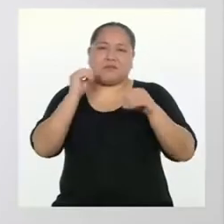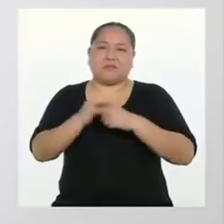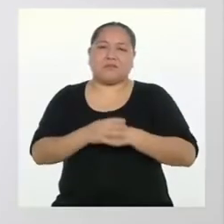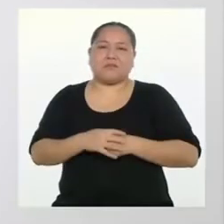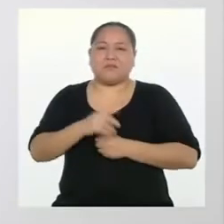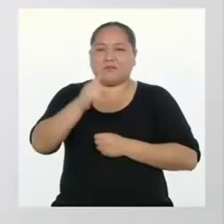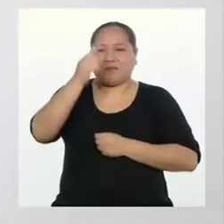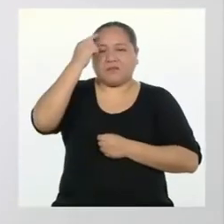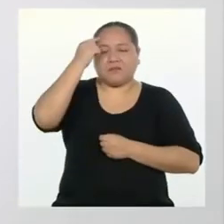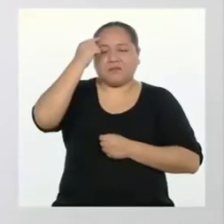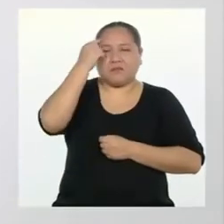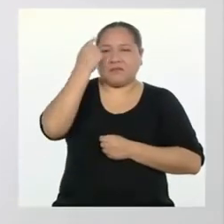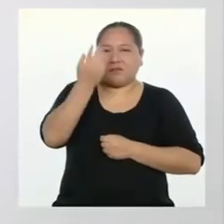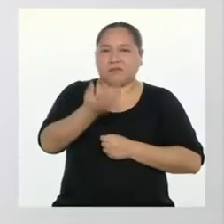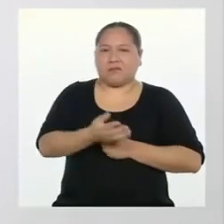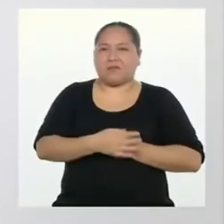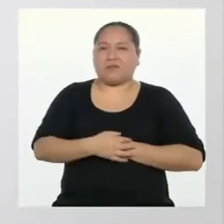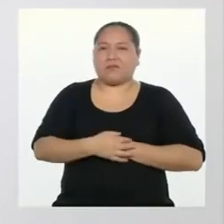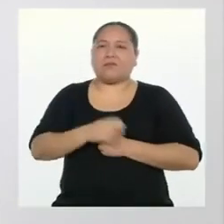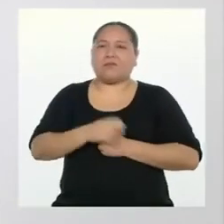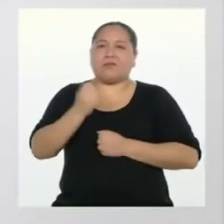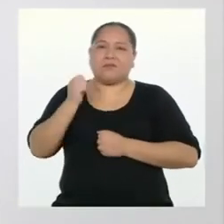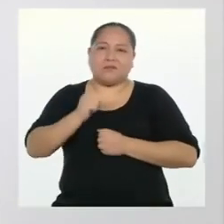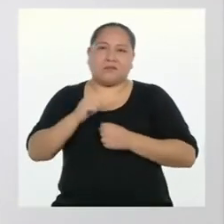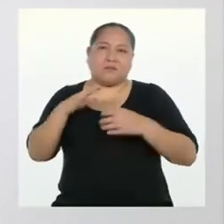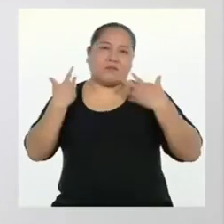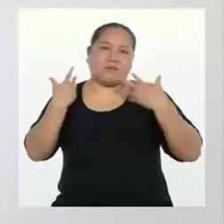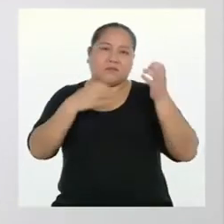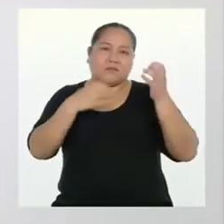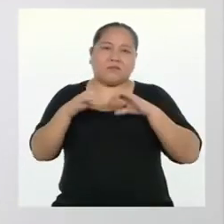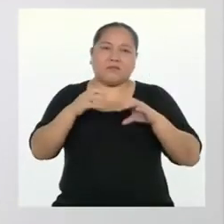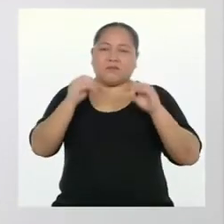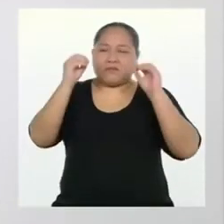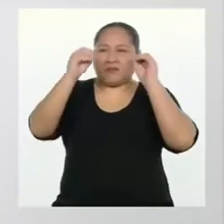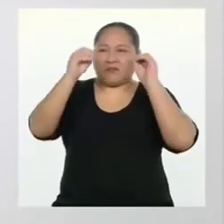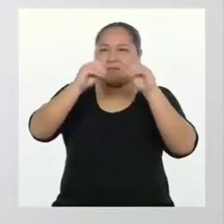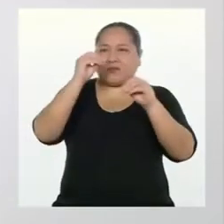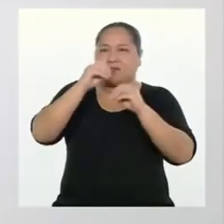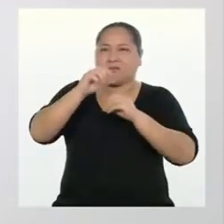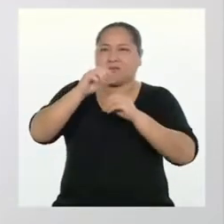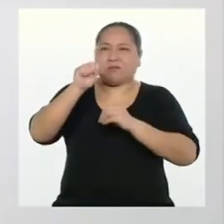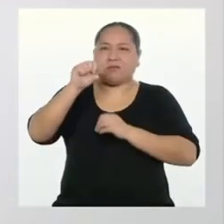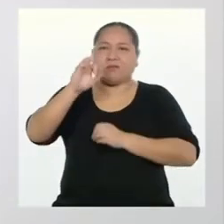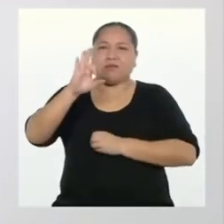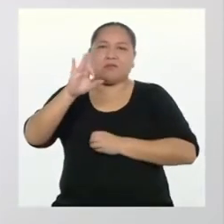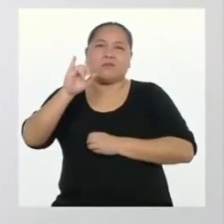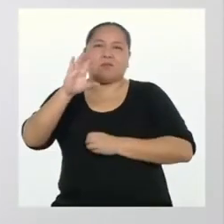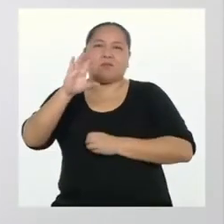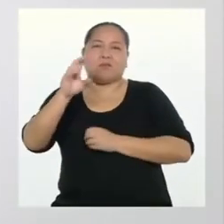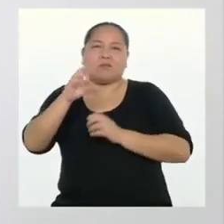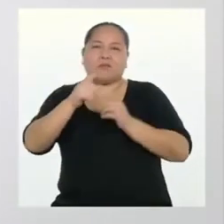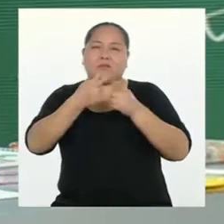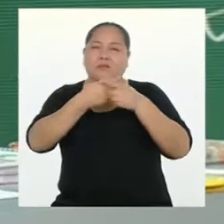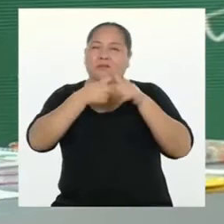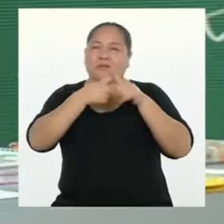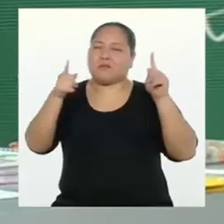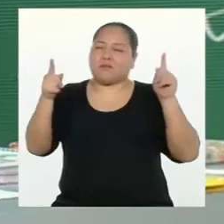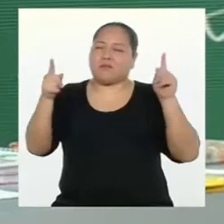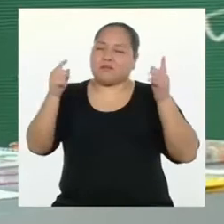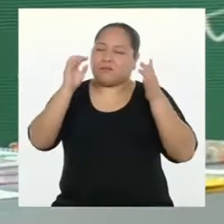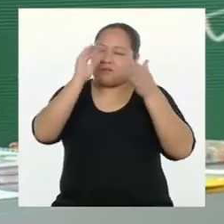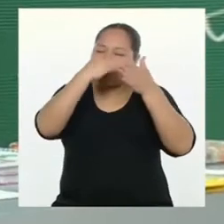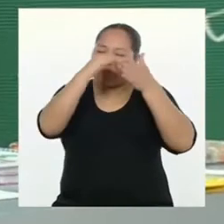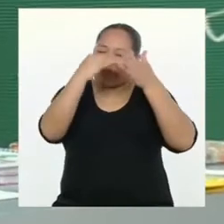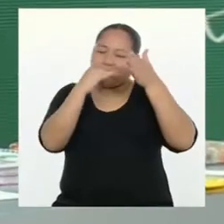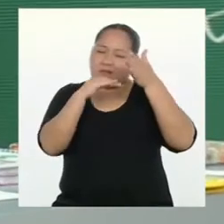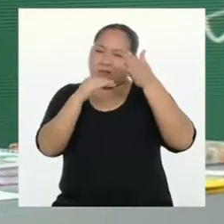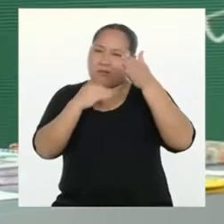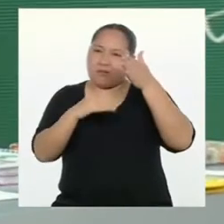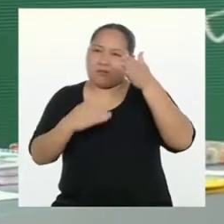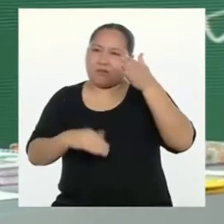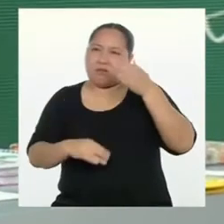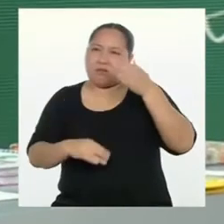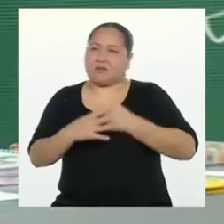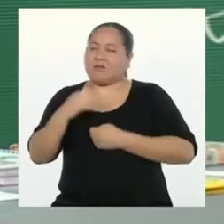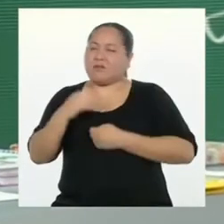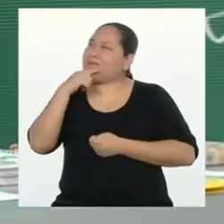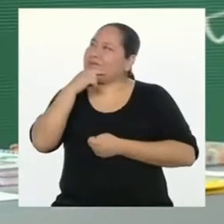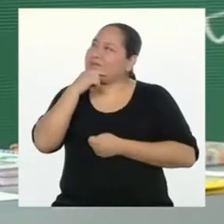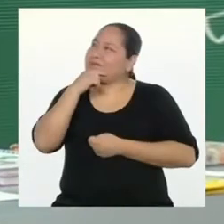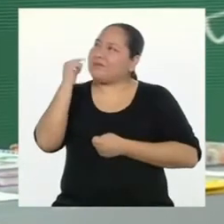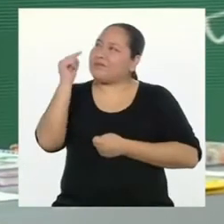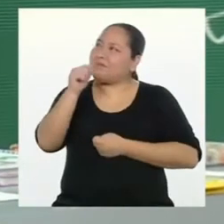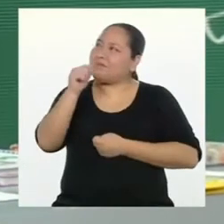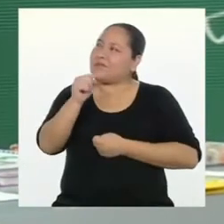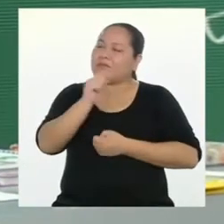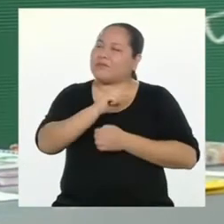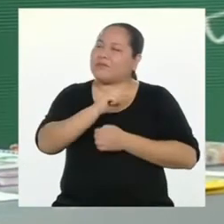¿Crees que será efectivo si ponemos un afiche con un texto largo? Es verdad. Para hacer un afiche